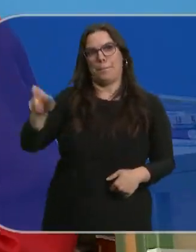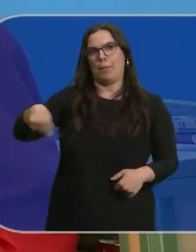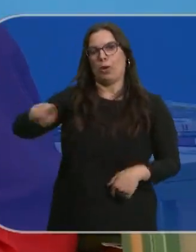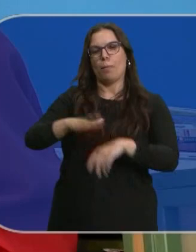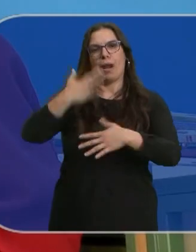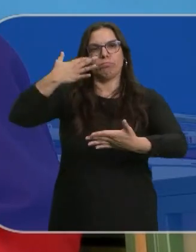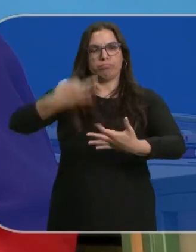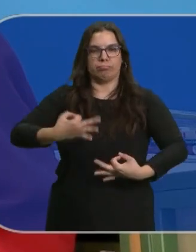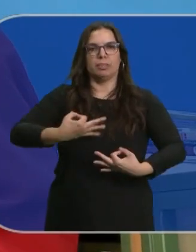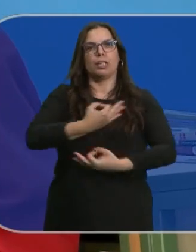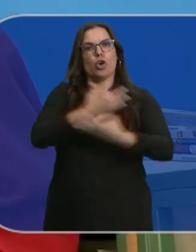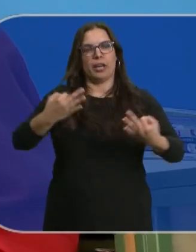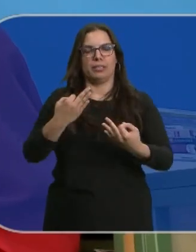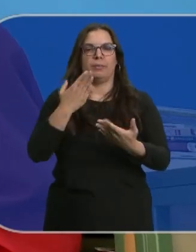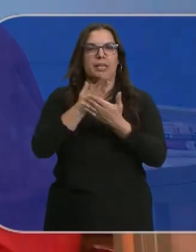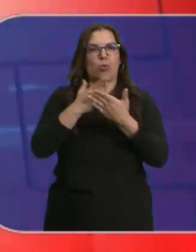un correcto inicio de curso.